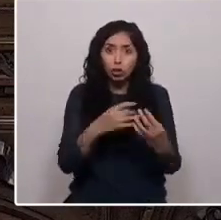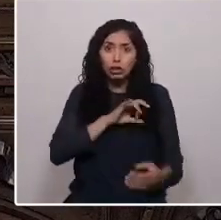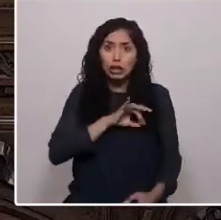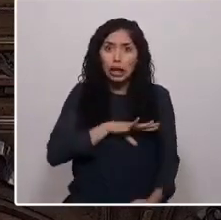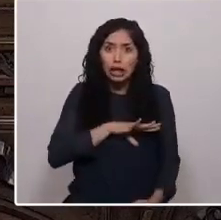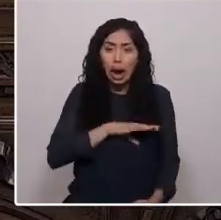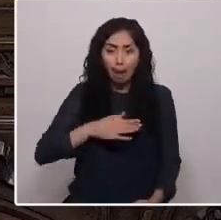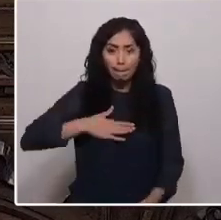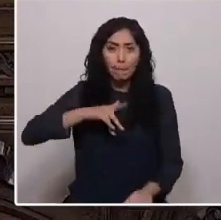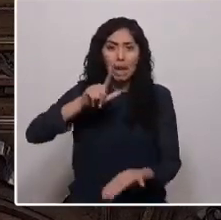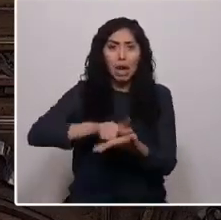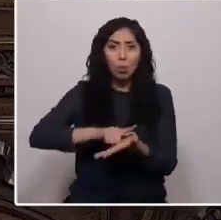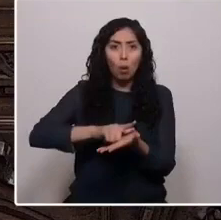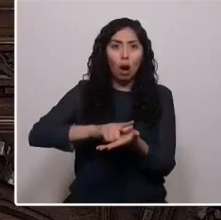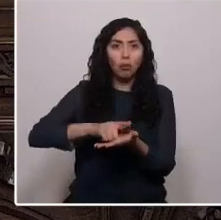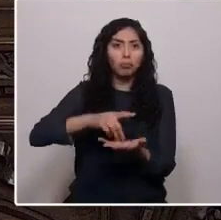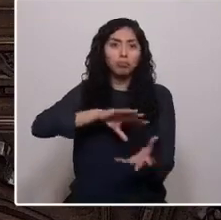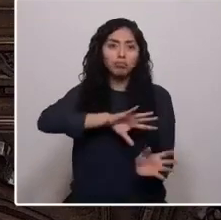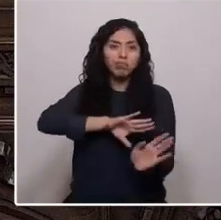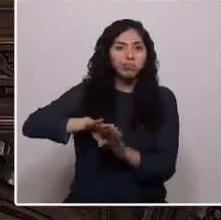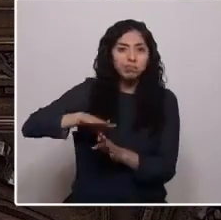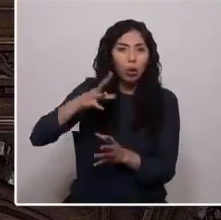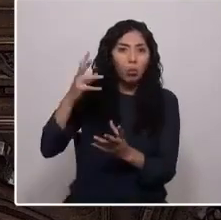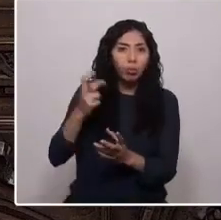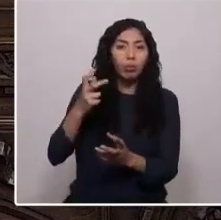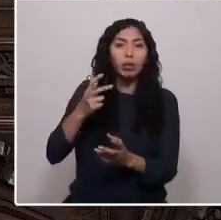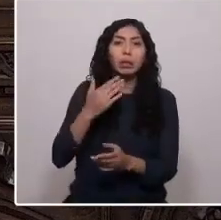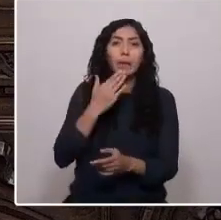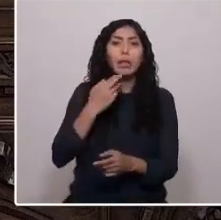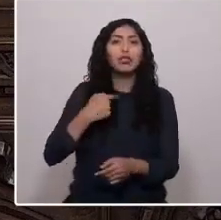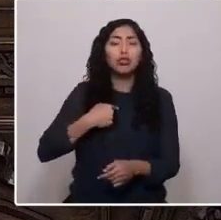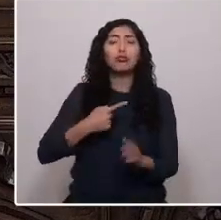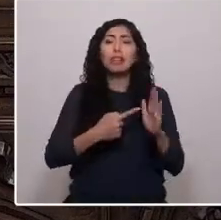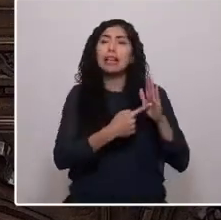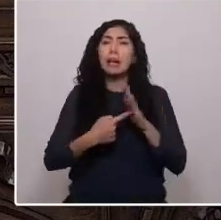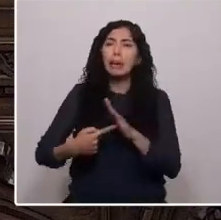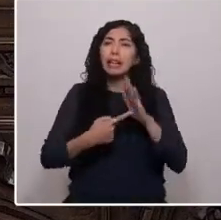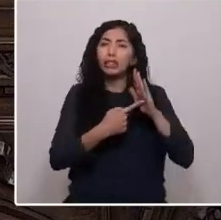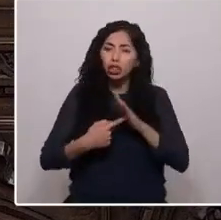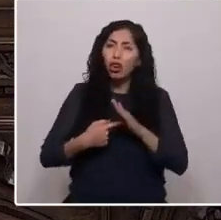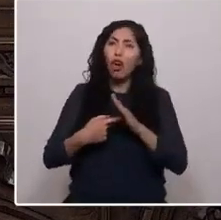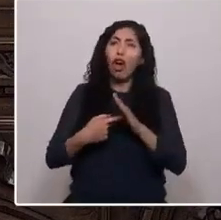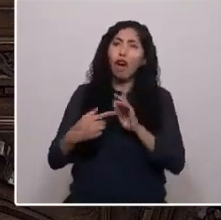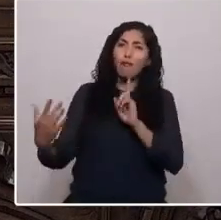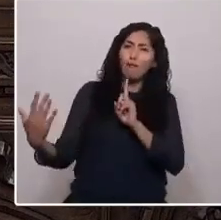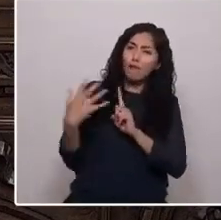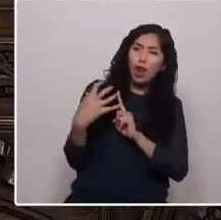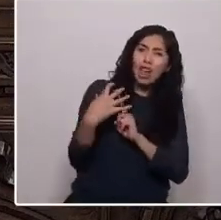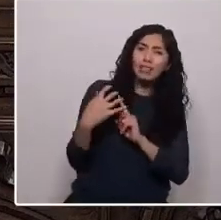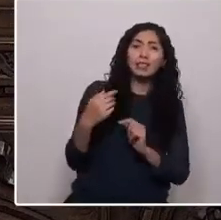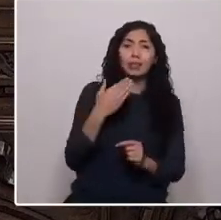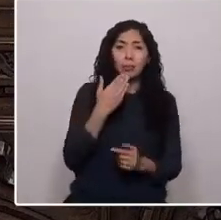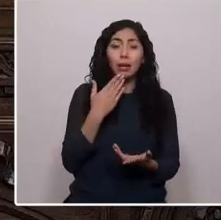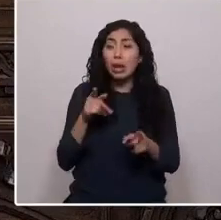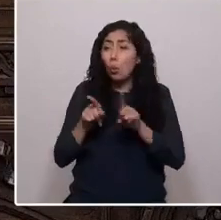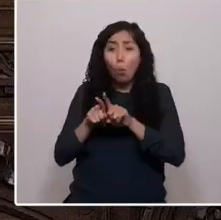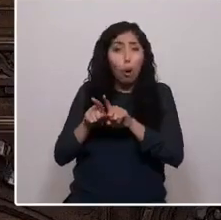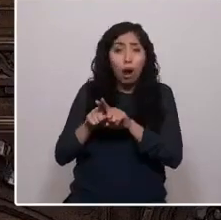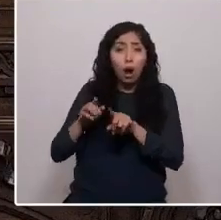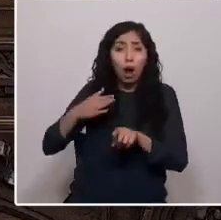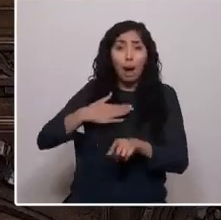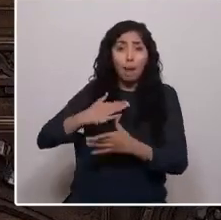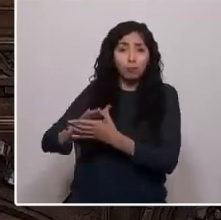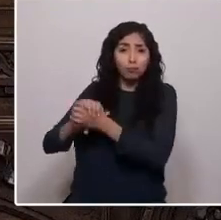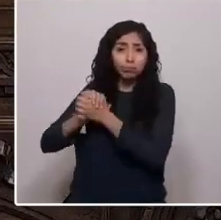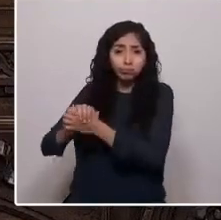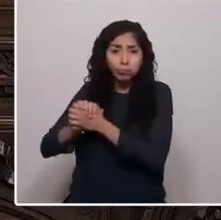mi pueblo. Sufrí racismo, discriminación y violencia, como muchos de mis hermanos y hermanas que llevan las marcas de ese